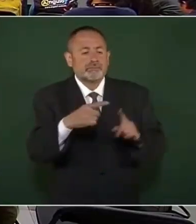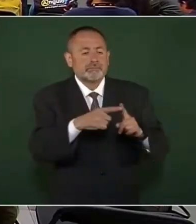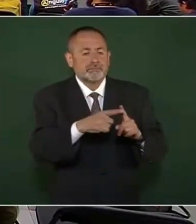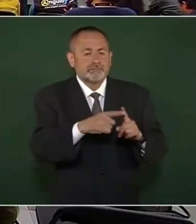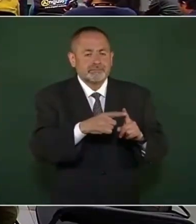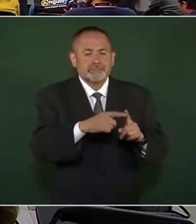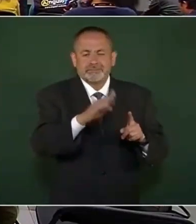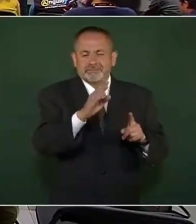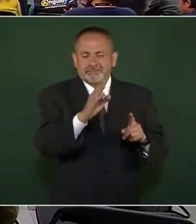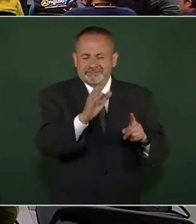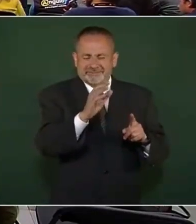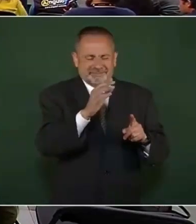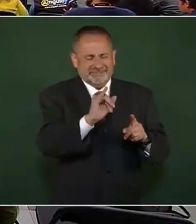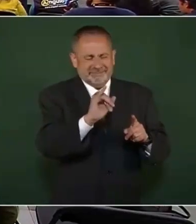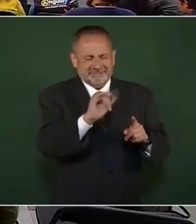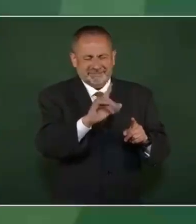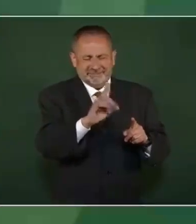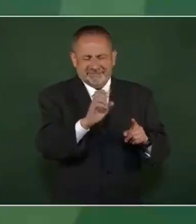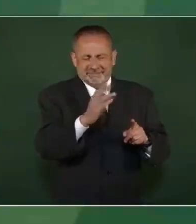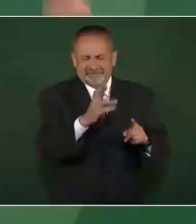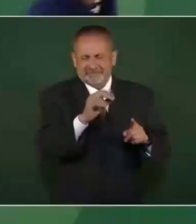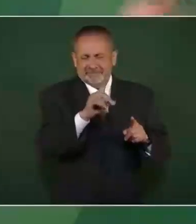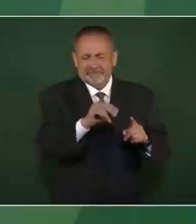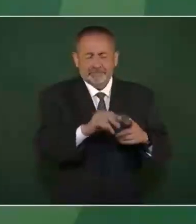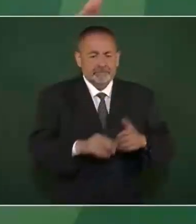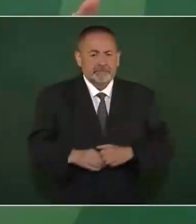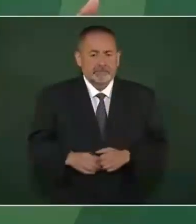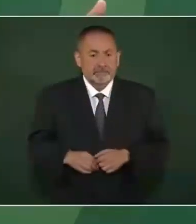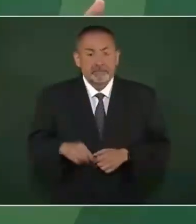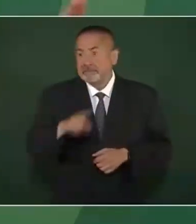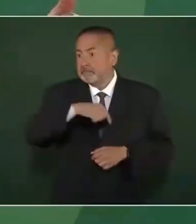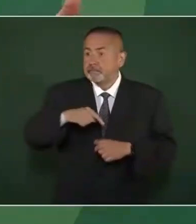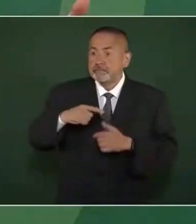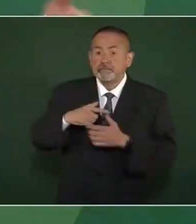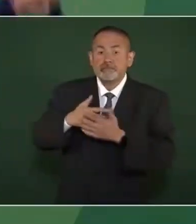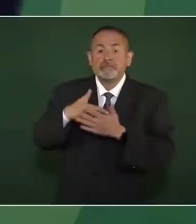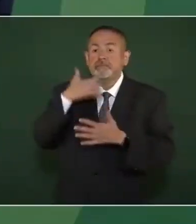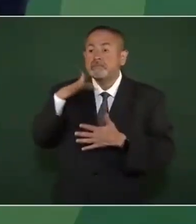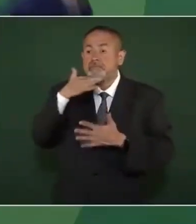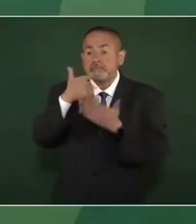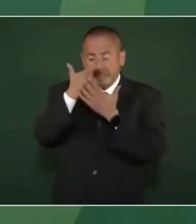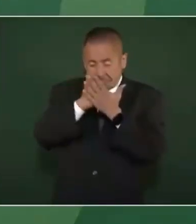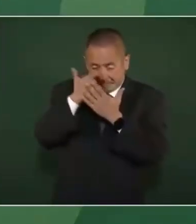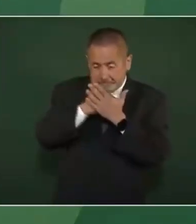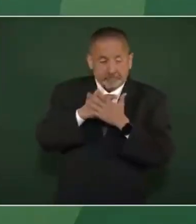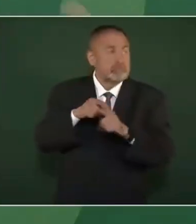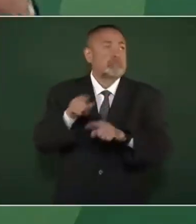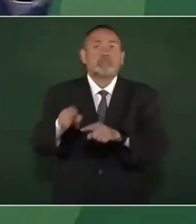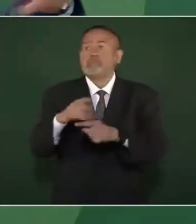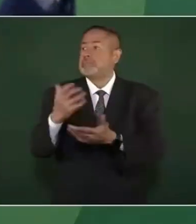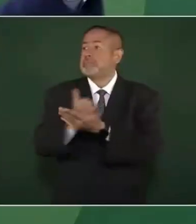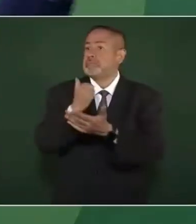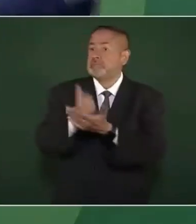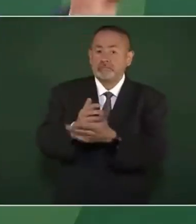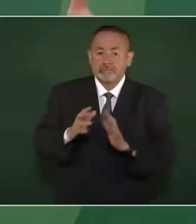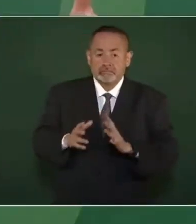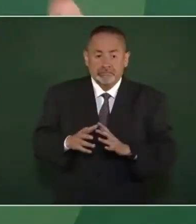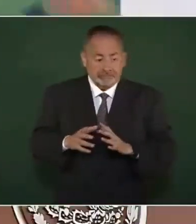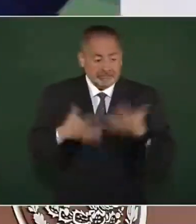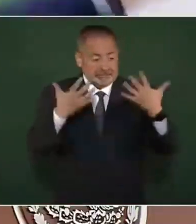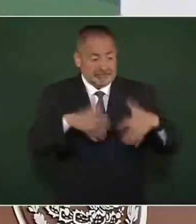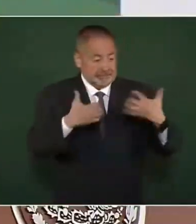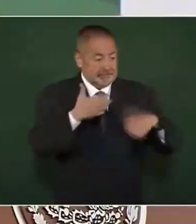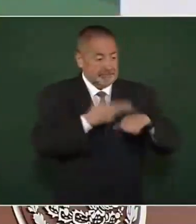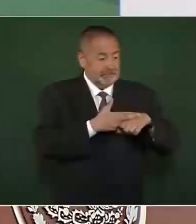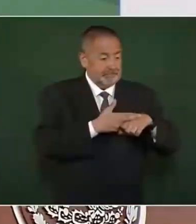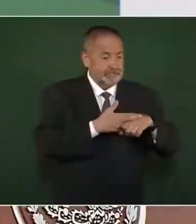de Brando, que una vez que hacen el fraude, es que le vende la empresa